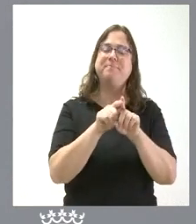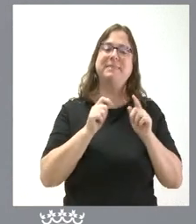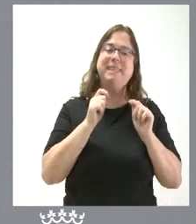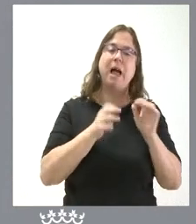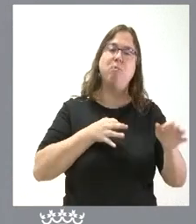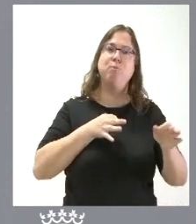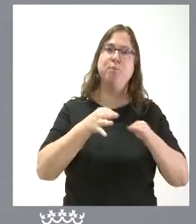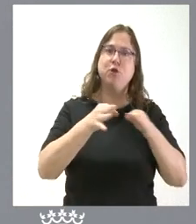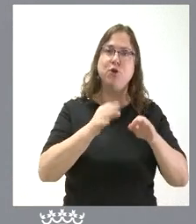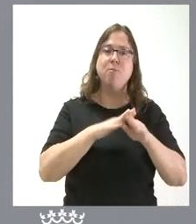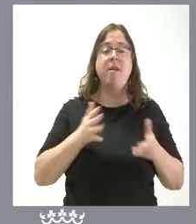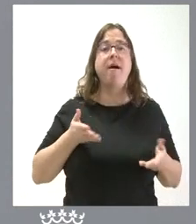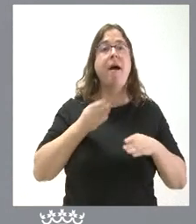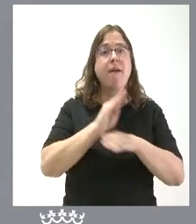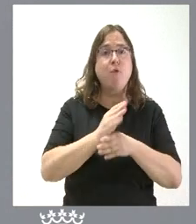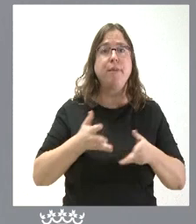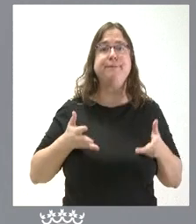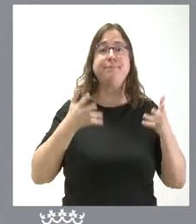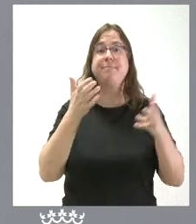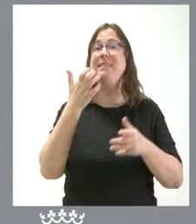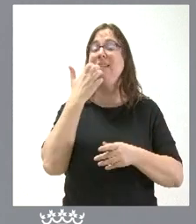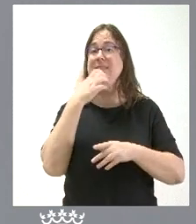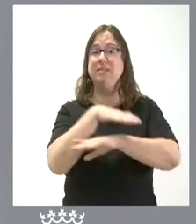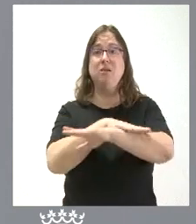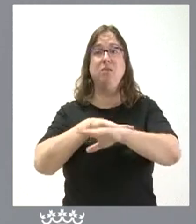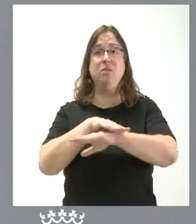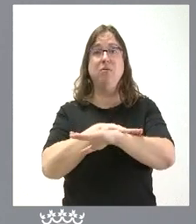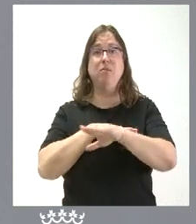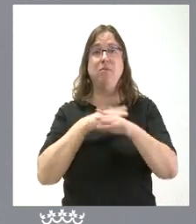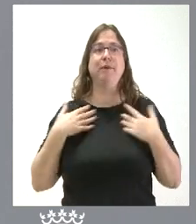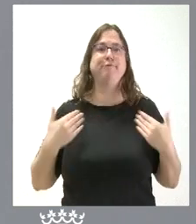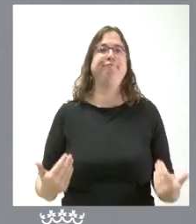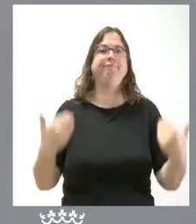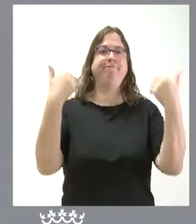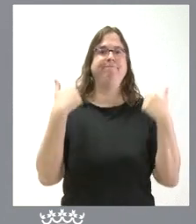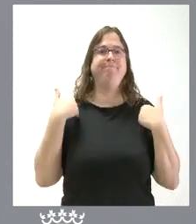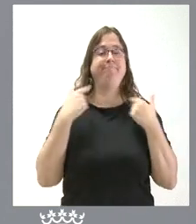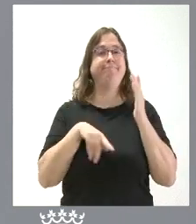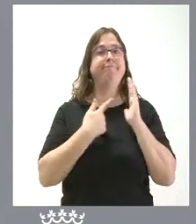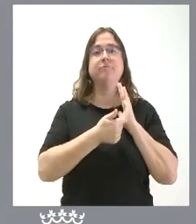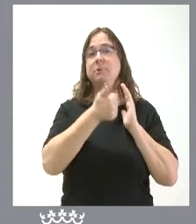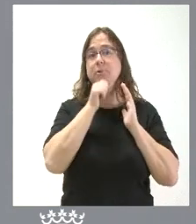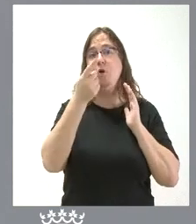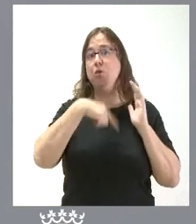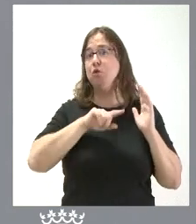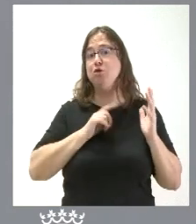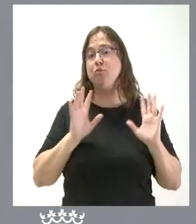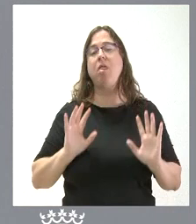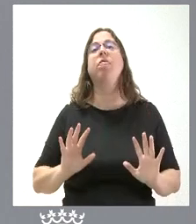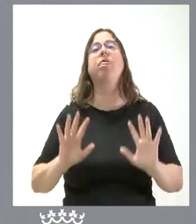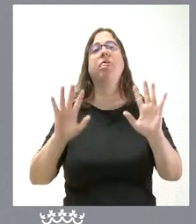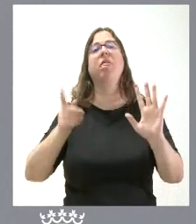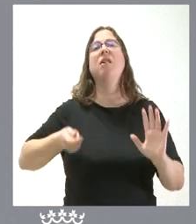protocolos y para que se formulen ayudas si el gobierno no toma las riendas que le corresponden legalmente nosotros no vamos a dejar a los